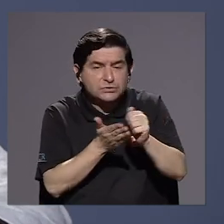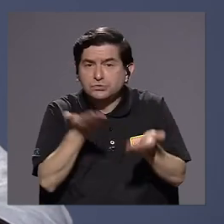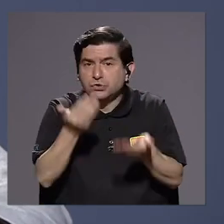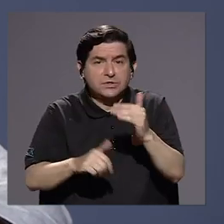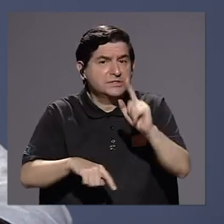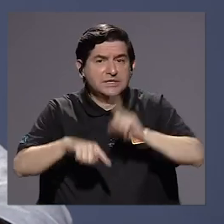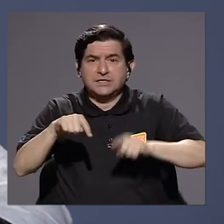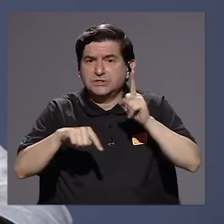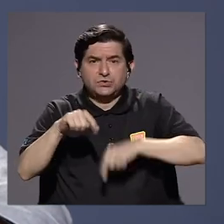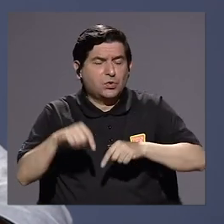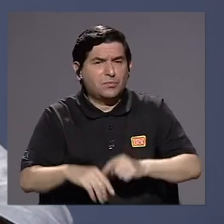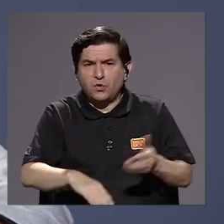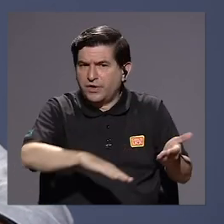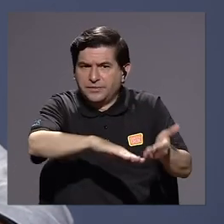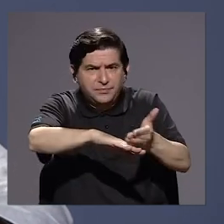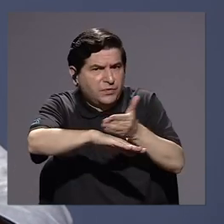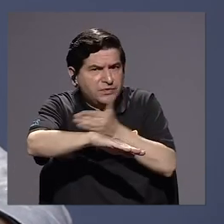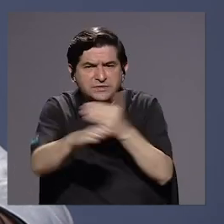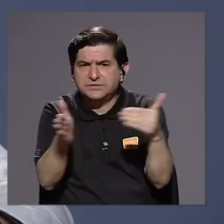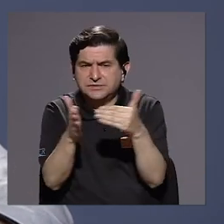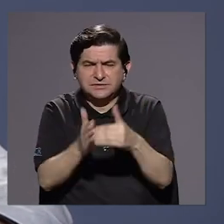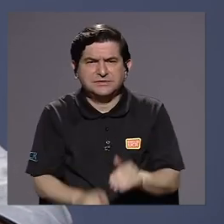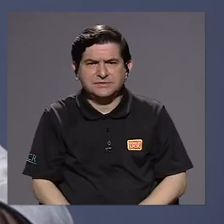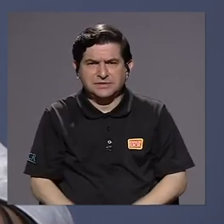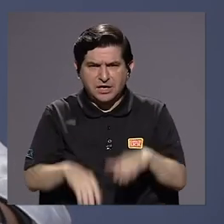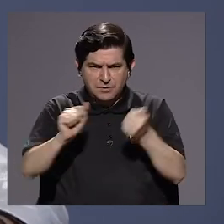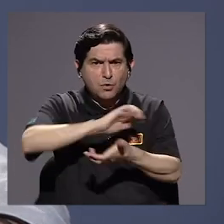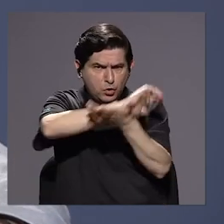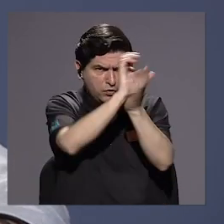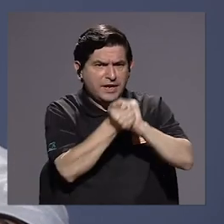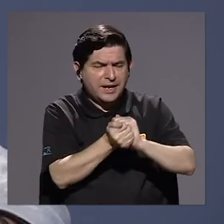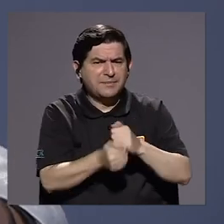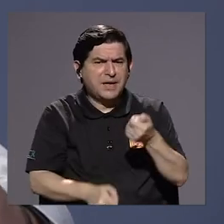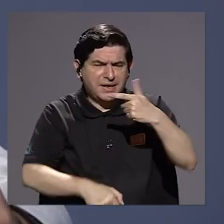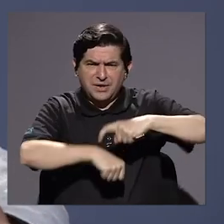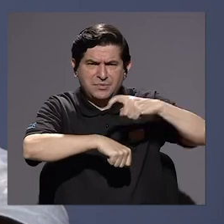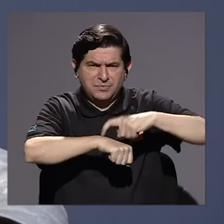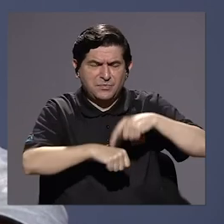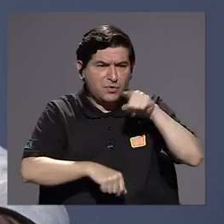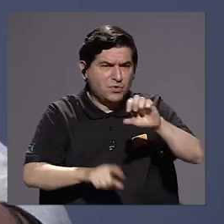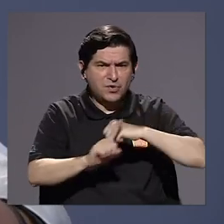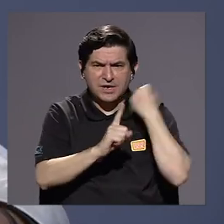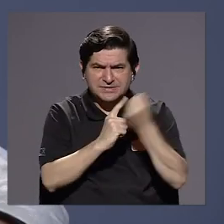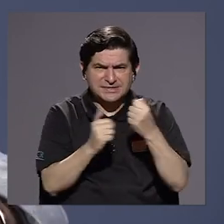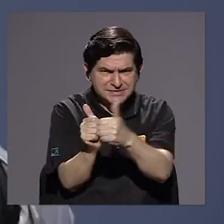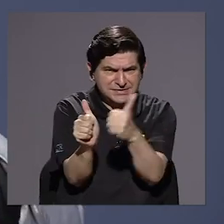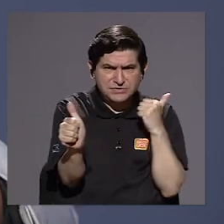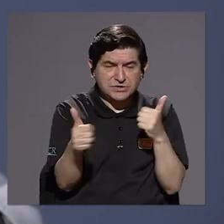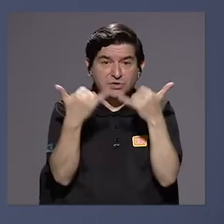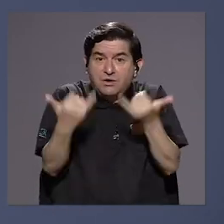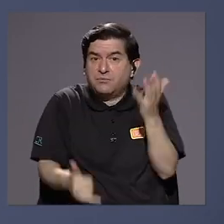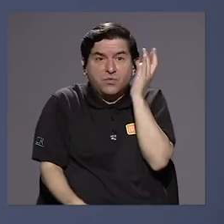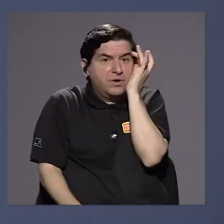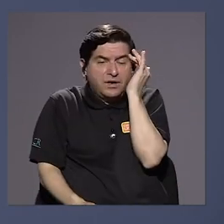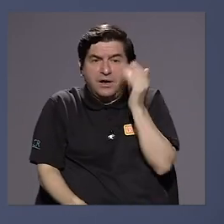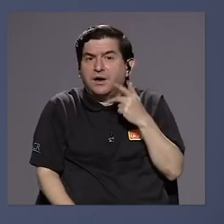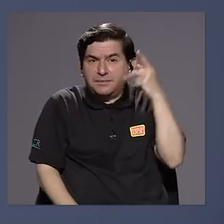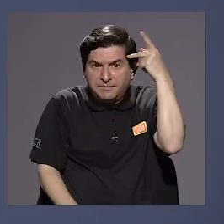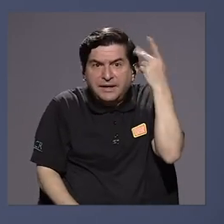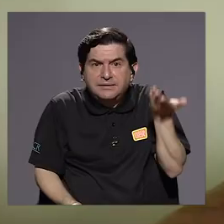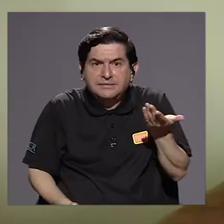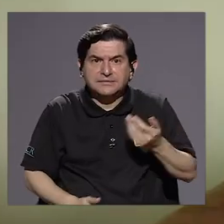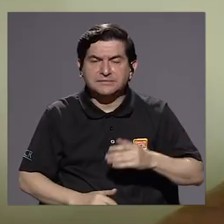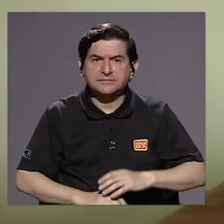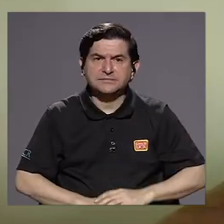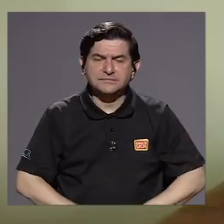considera que esa afectación puede revertirse al muy corto plazo? Eso es lo que más preocupa hoy a muchos padres de familia.